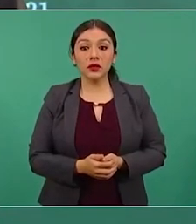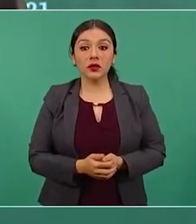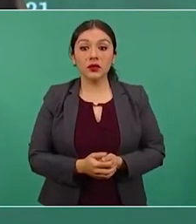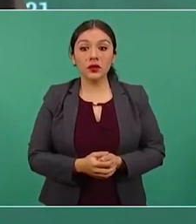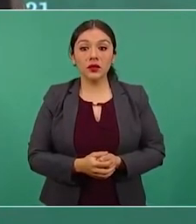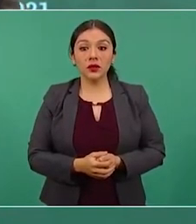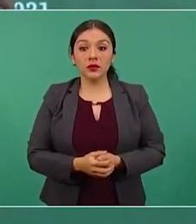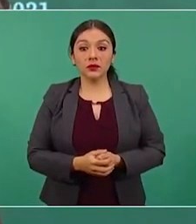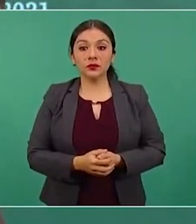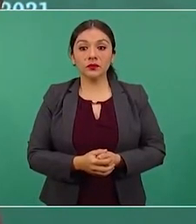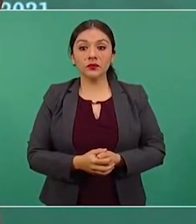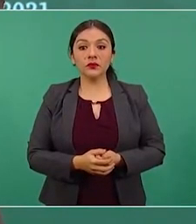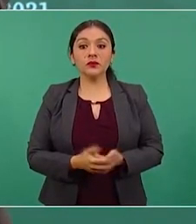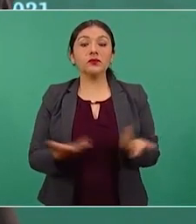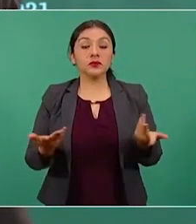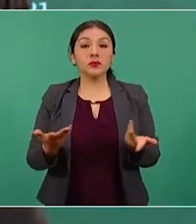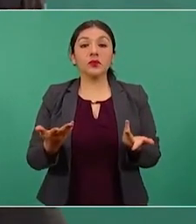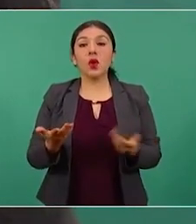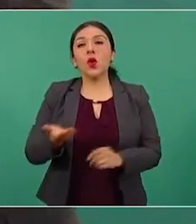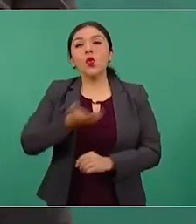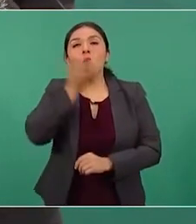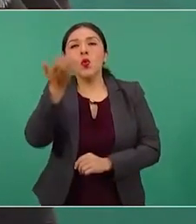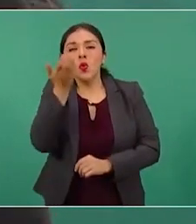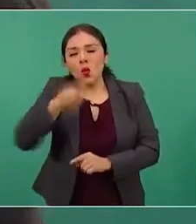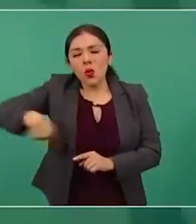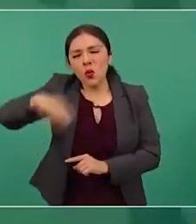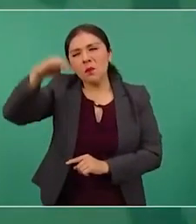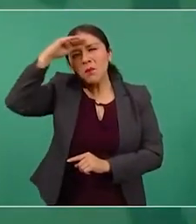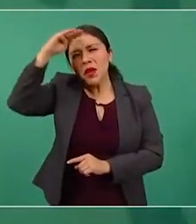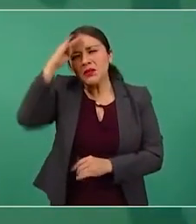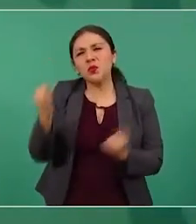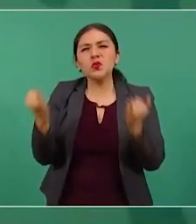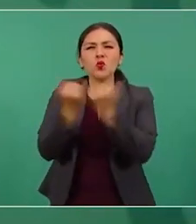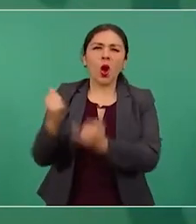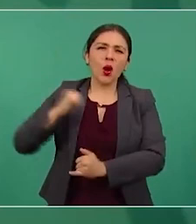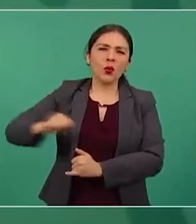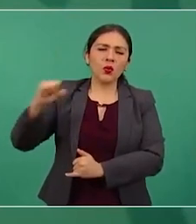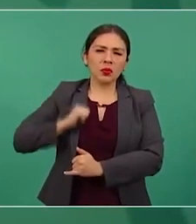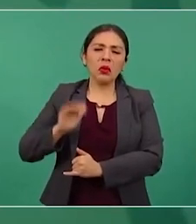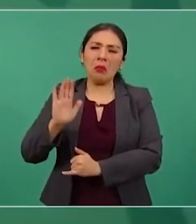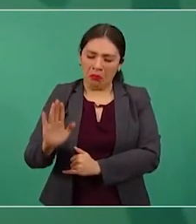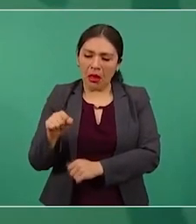al conservadurismo se le puede añadir